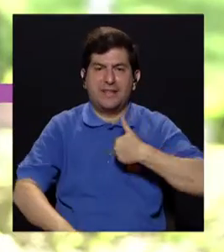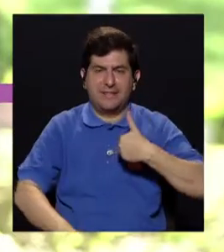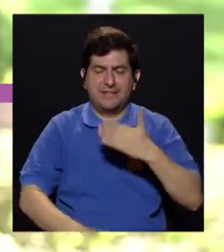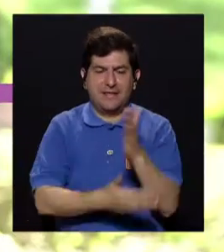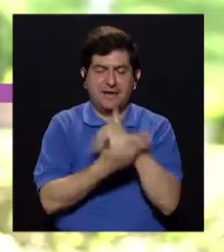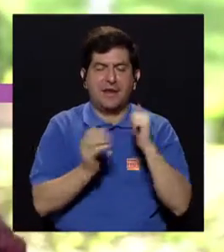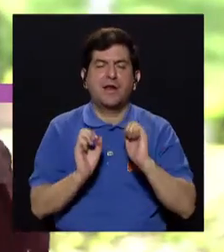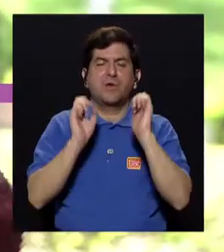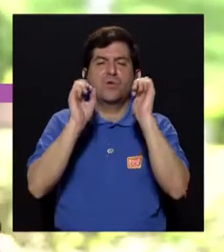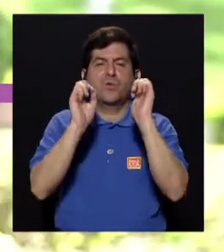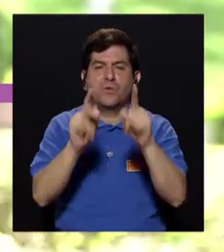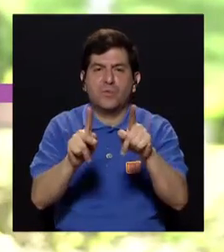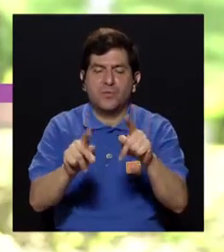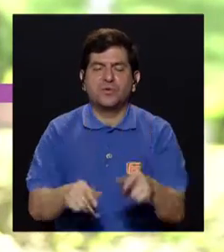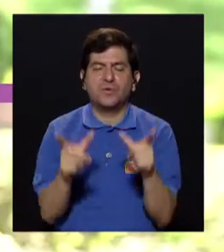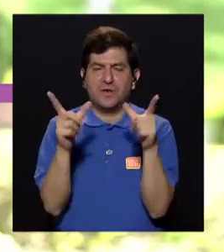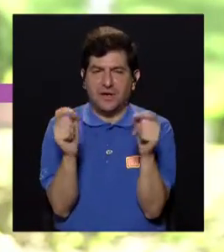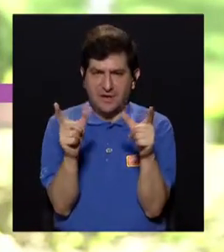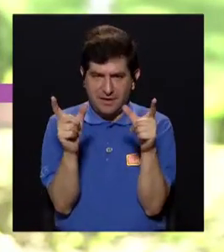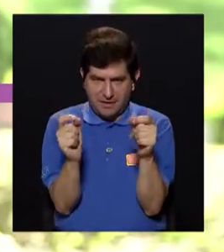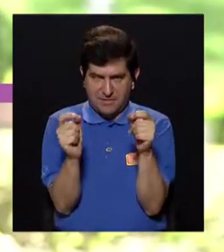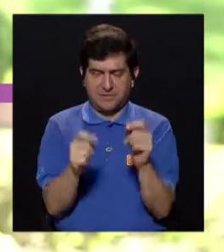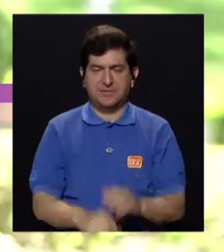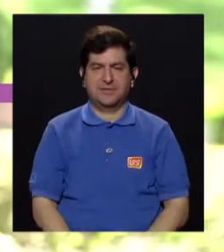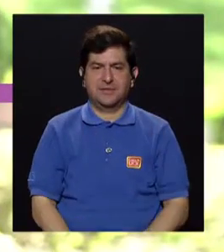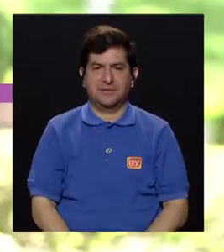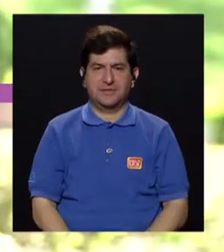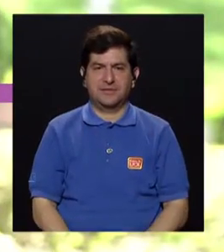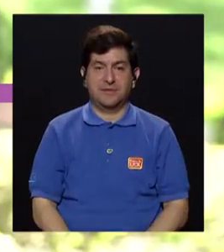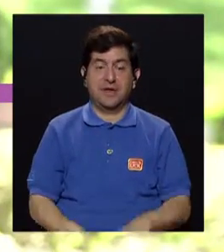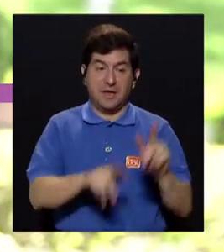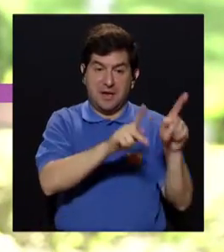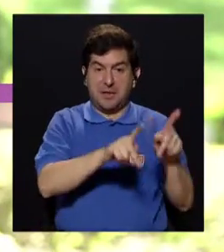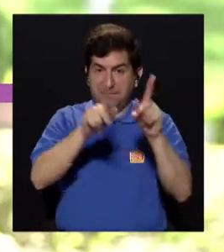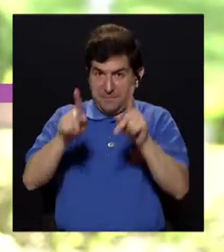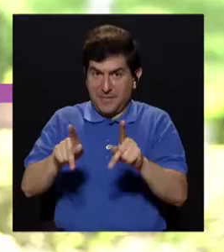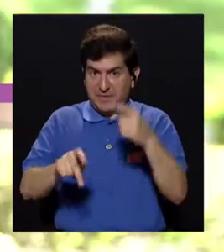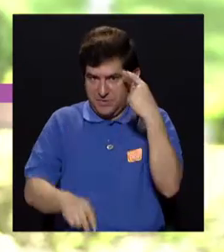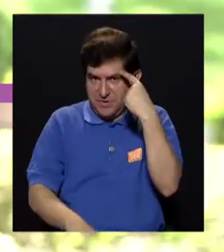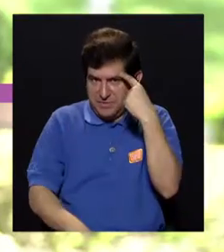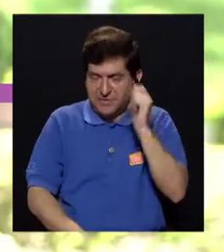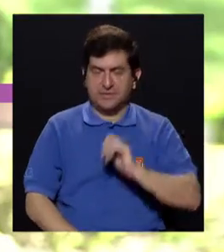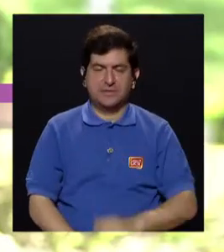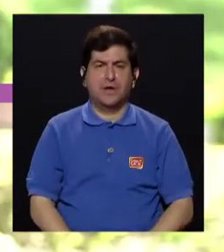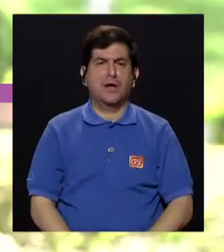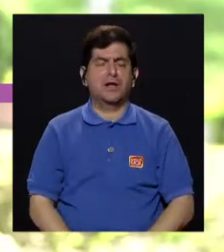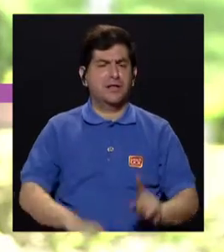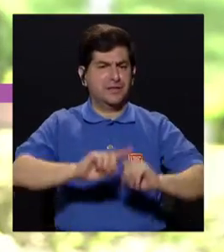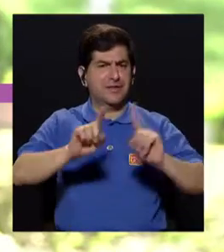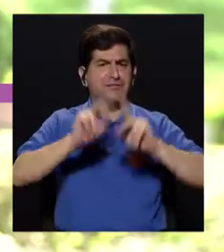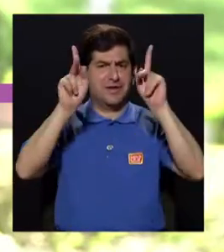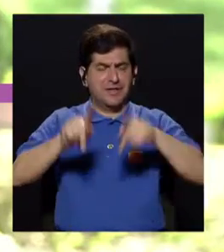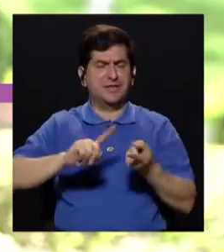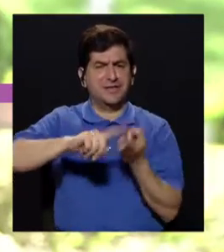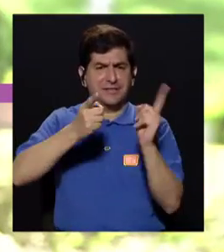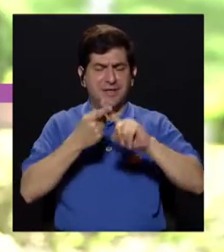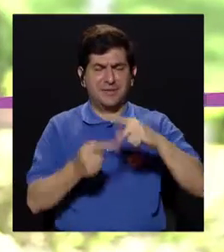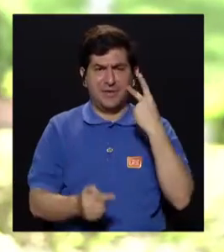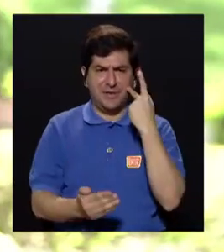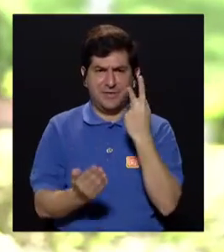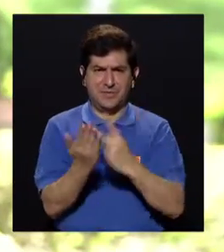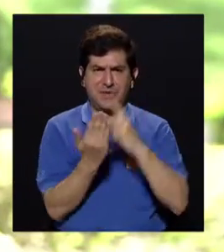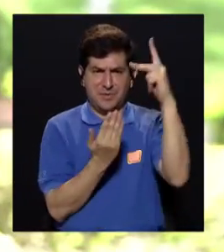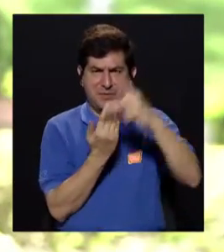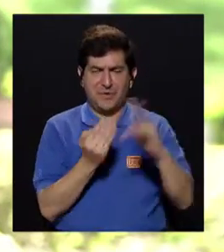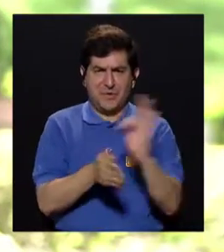podrían tener ciertas posibilidades cancerígenas, ¿verdad? En las personas, en los seres humanos. Y Ligia, sí hay varias personas, amigos